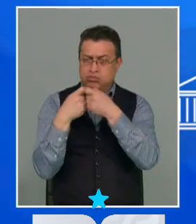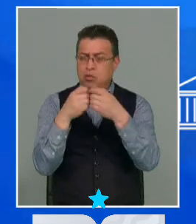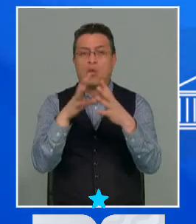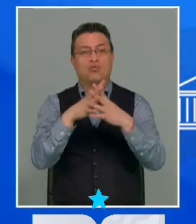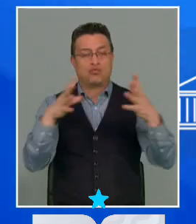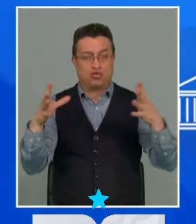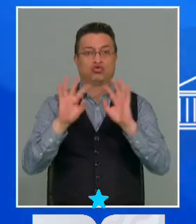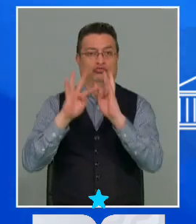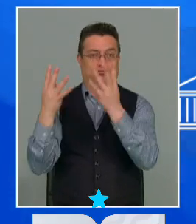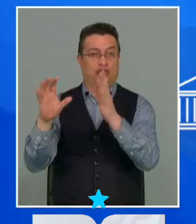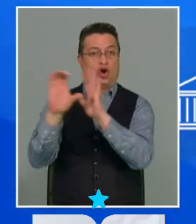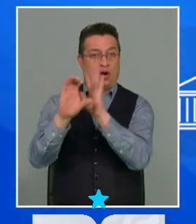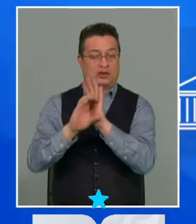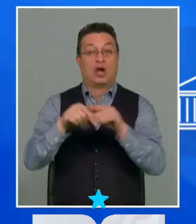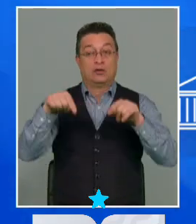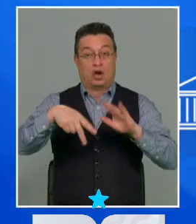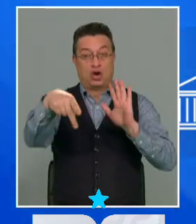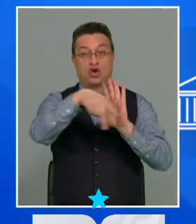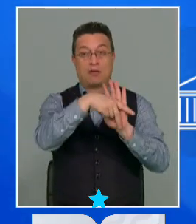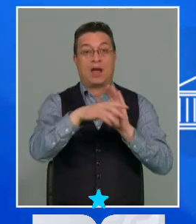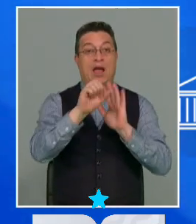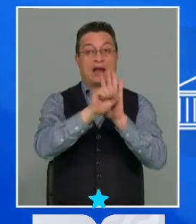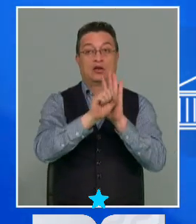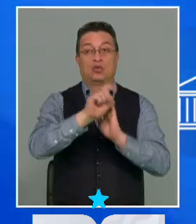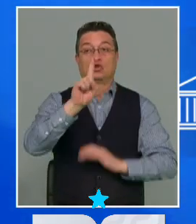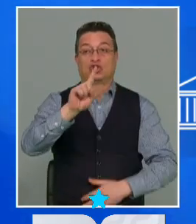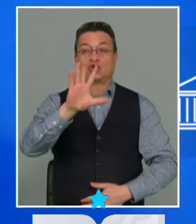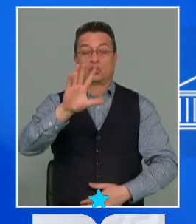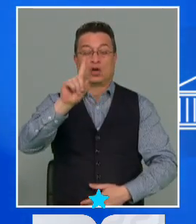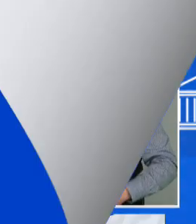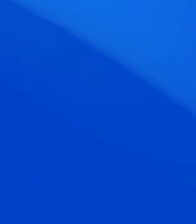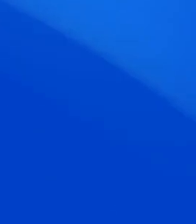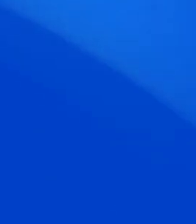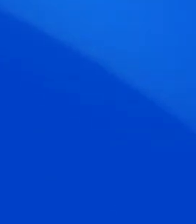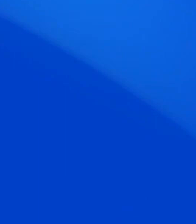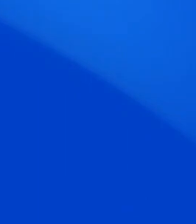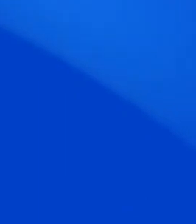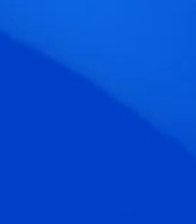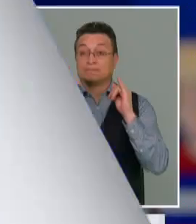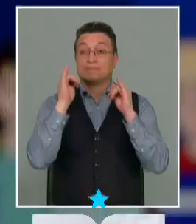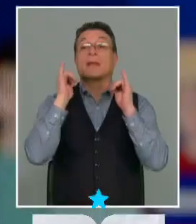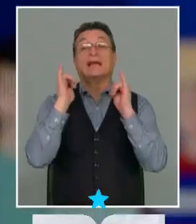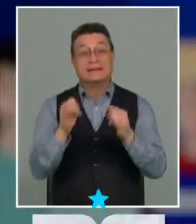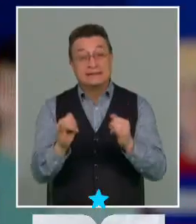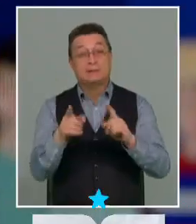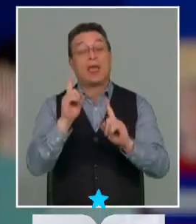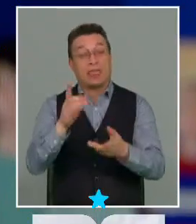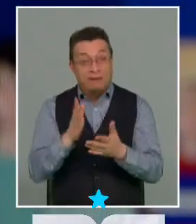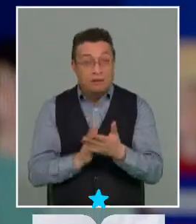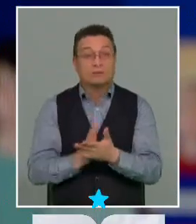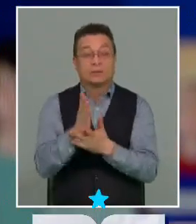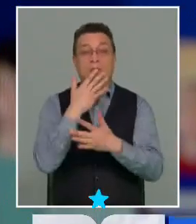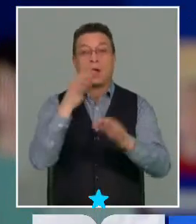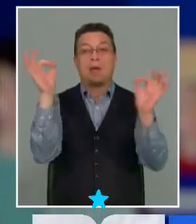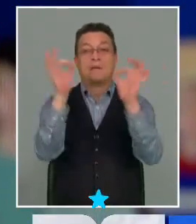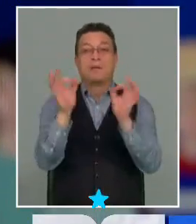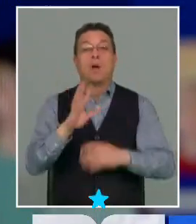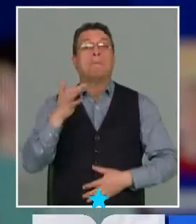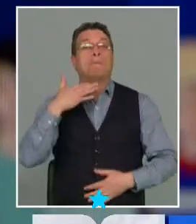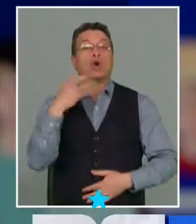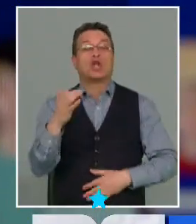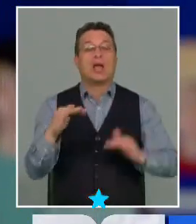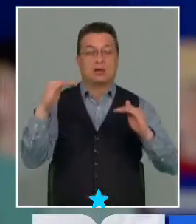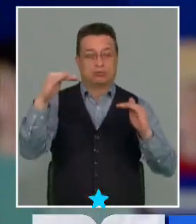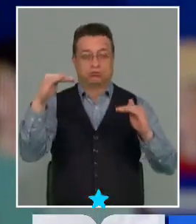Constitucional y aquí está la norma, artículo 251. Sí, tal vez habría que partir por explicar por qué hay una